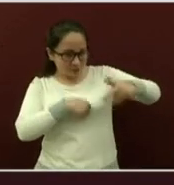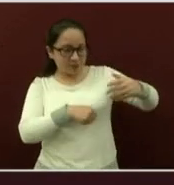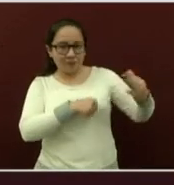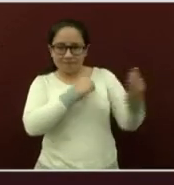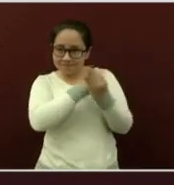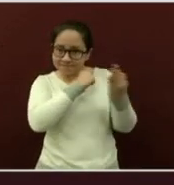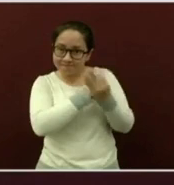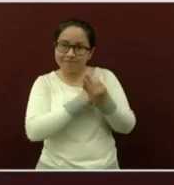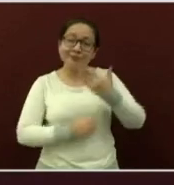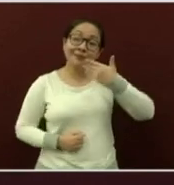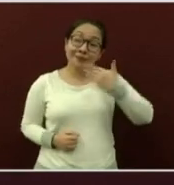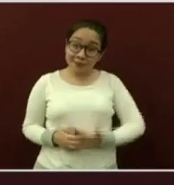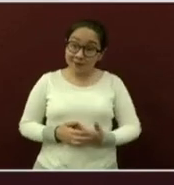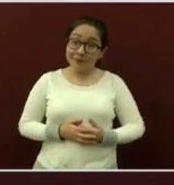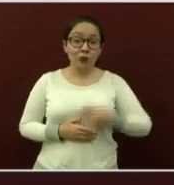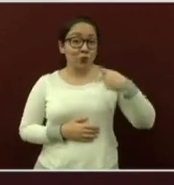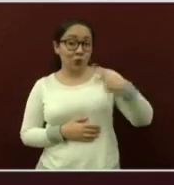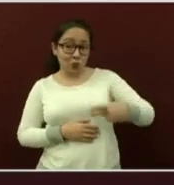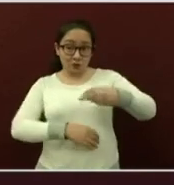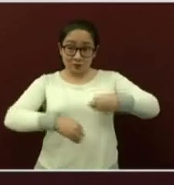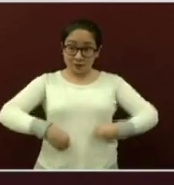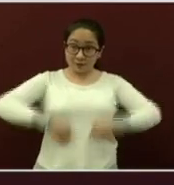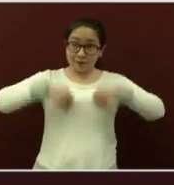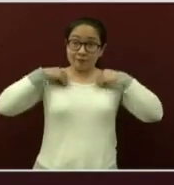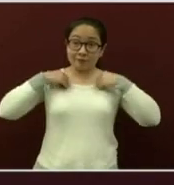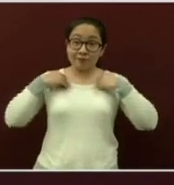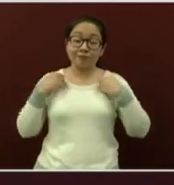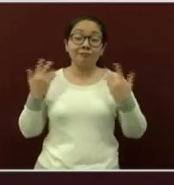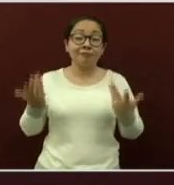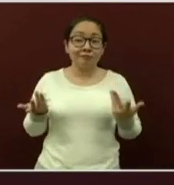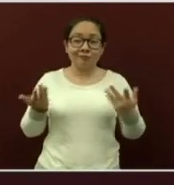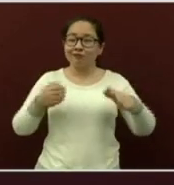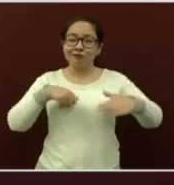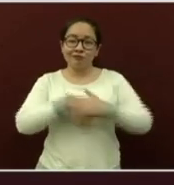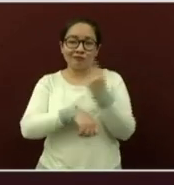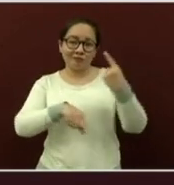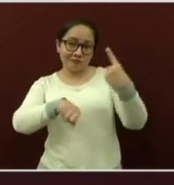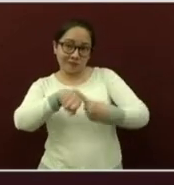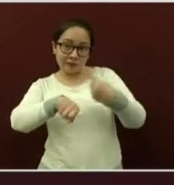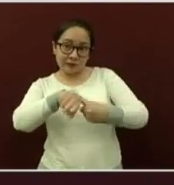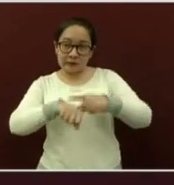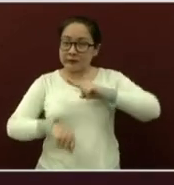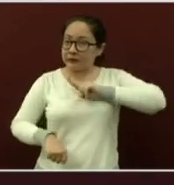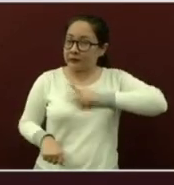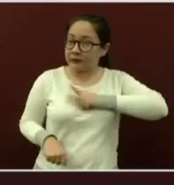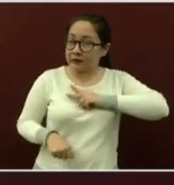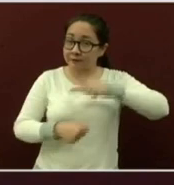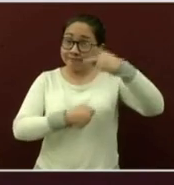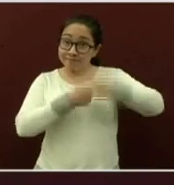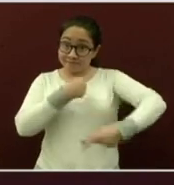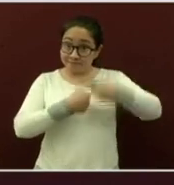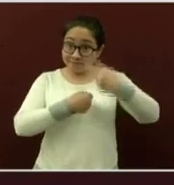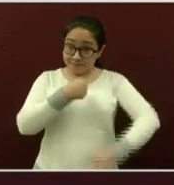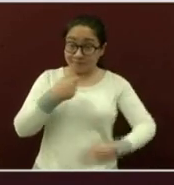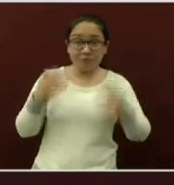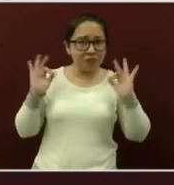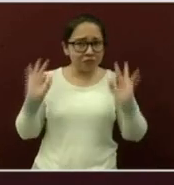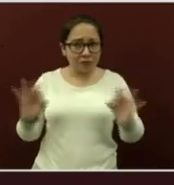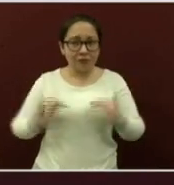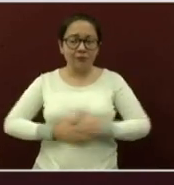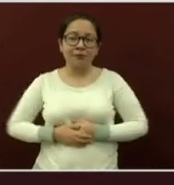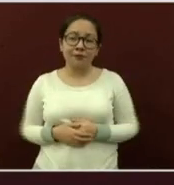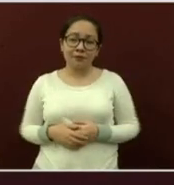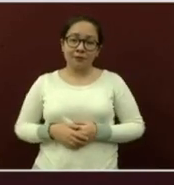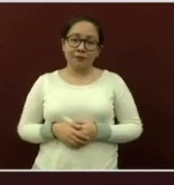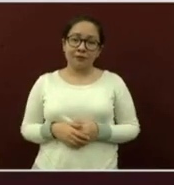dado para la protección de su vida ante la enfermedad provocado por este letal virus. Incluso